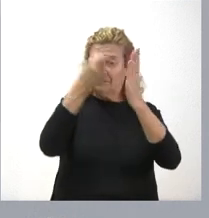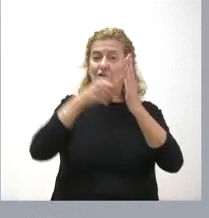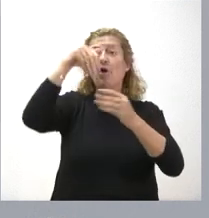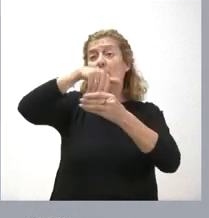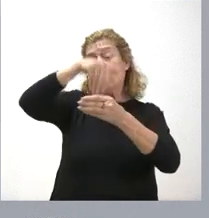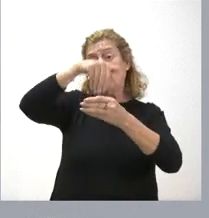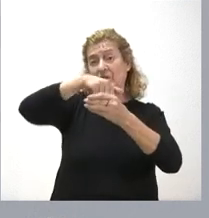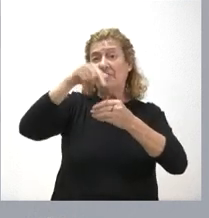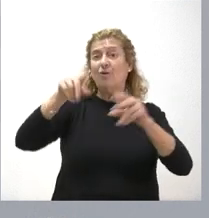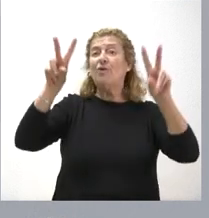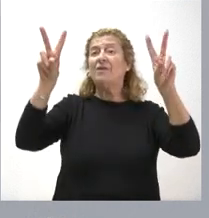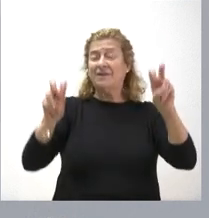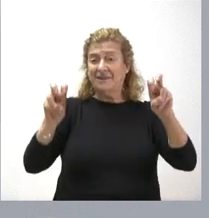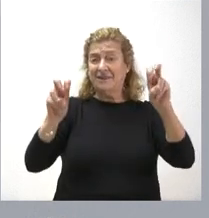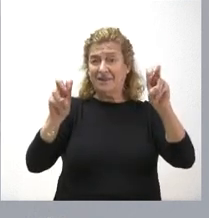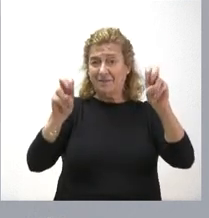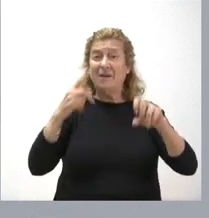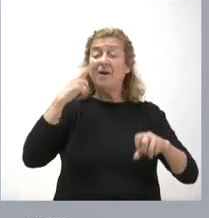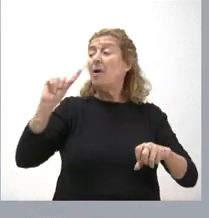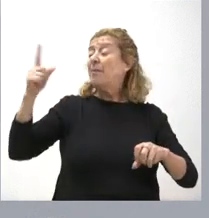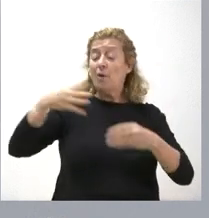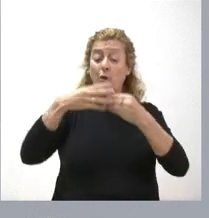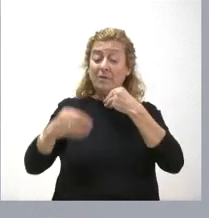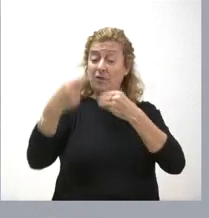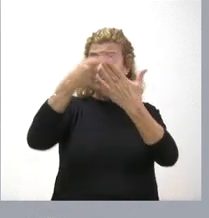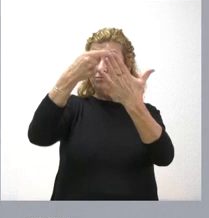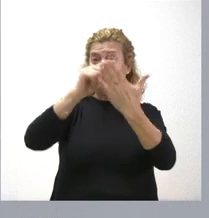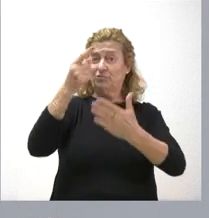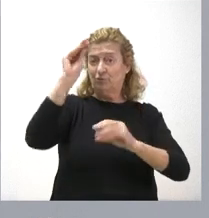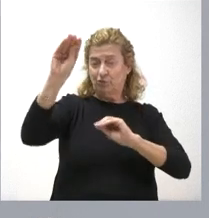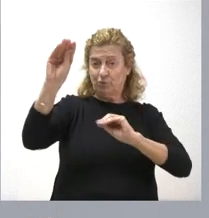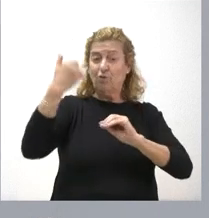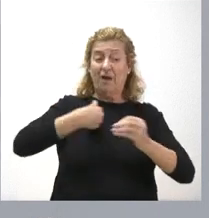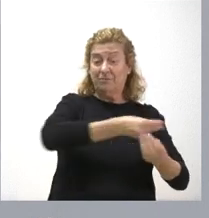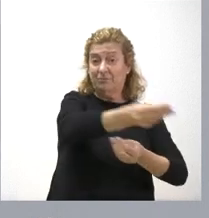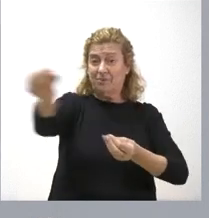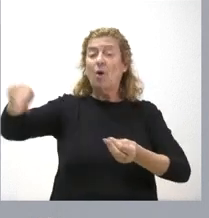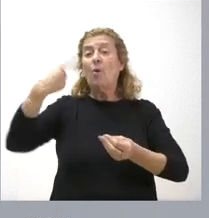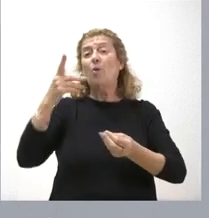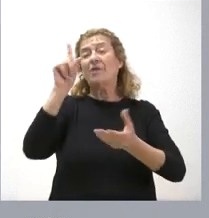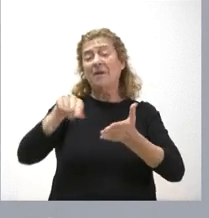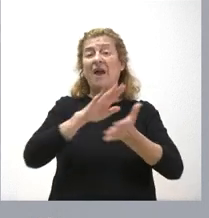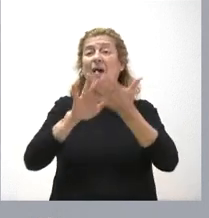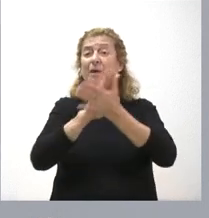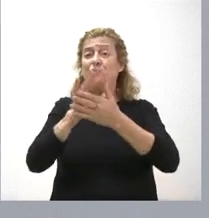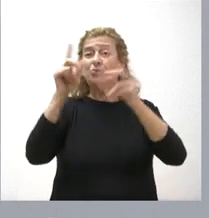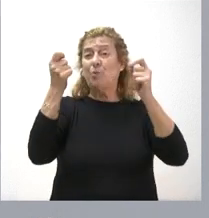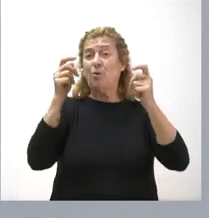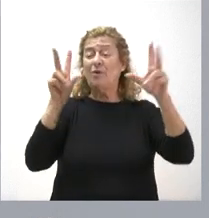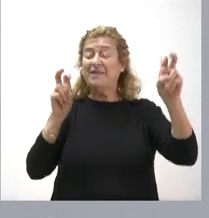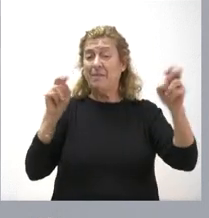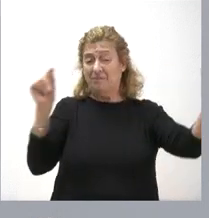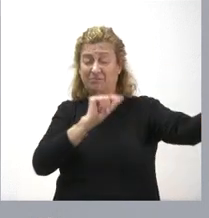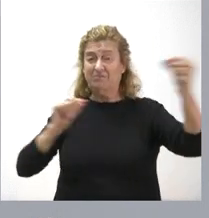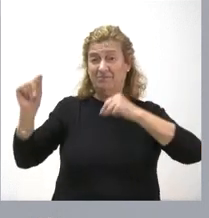este asunto, que es el primero que tienen ustedes en la documentación que les ha sido entregada. Y luego comentamos un par de temas más que han sido objeto de